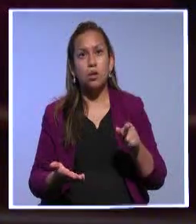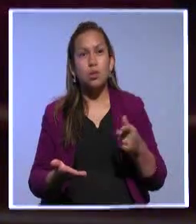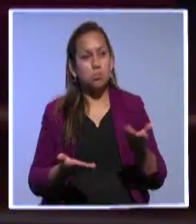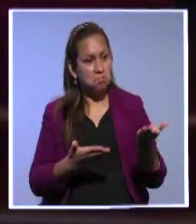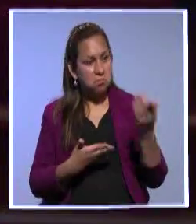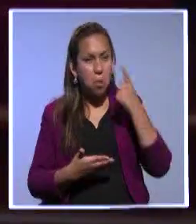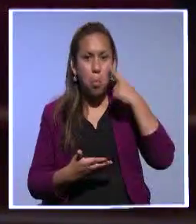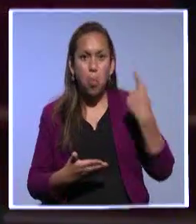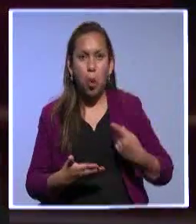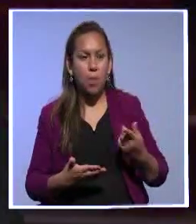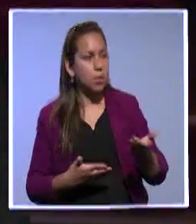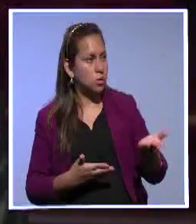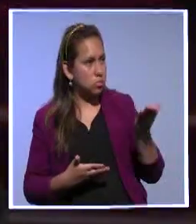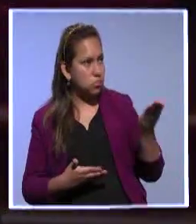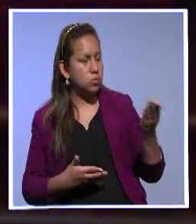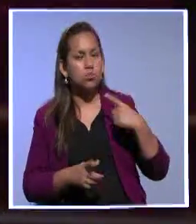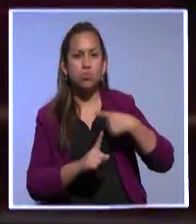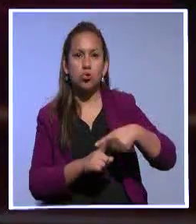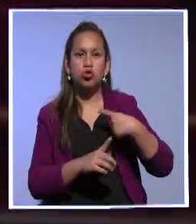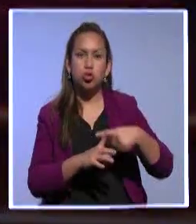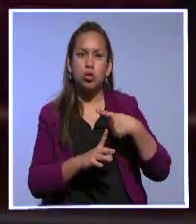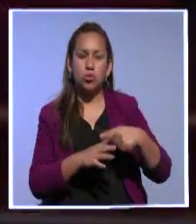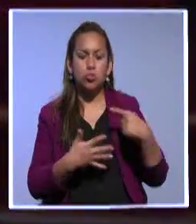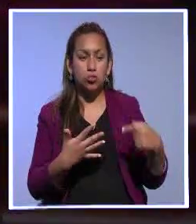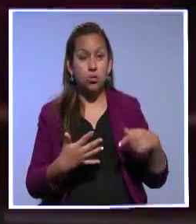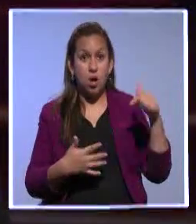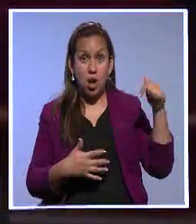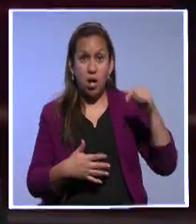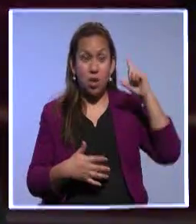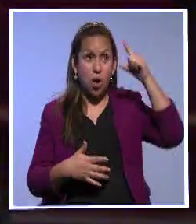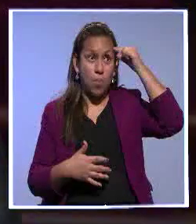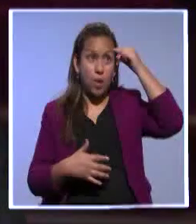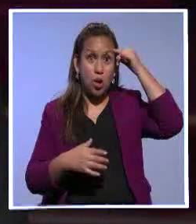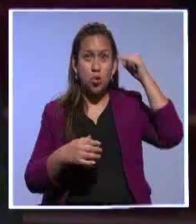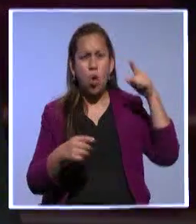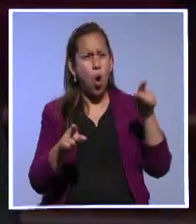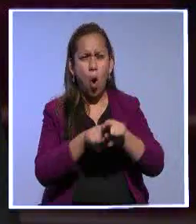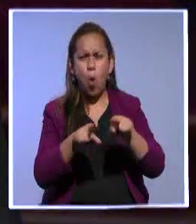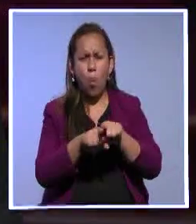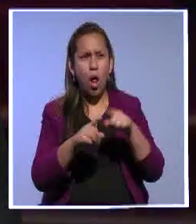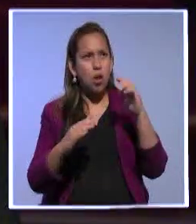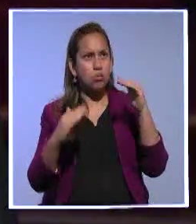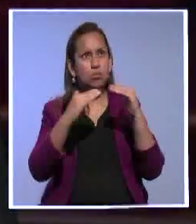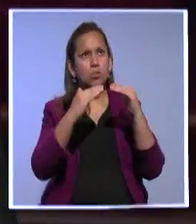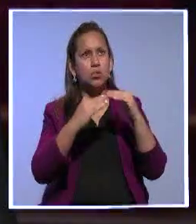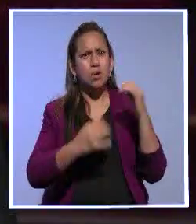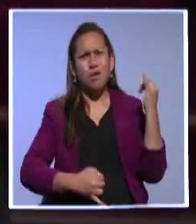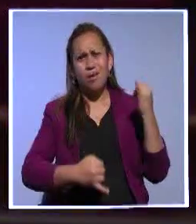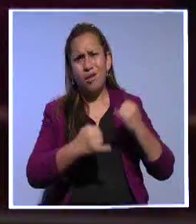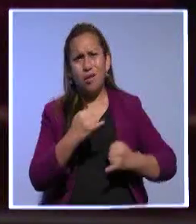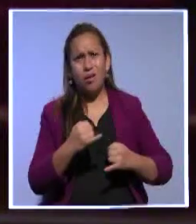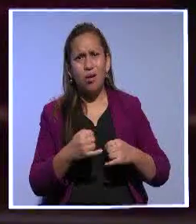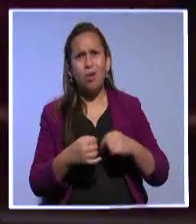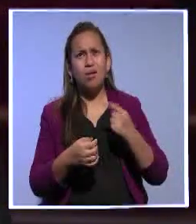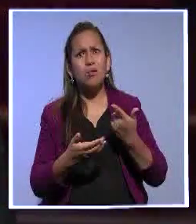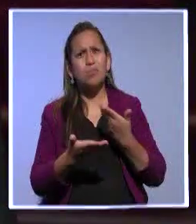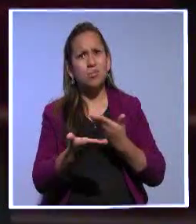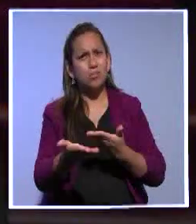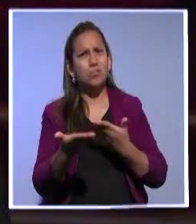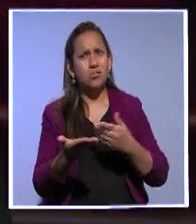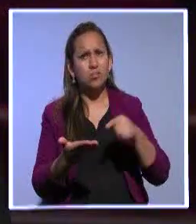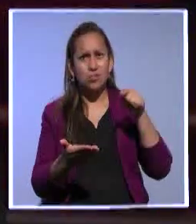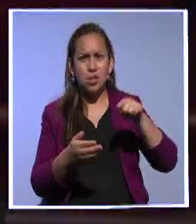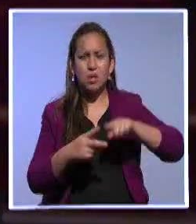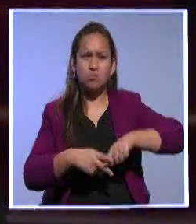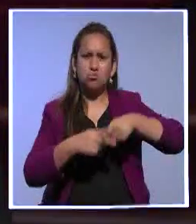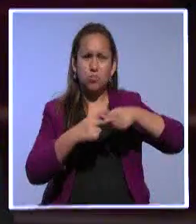hechos concretos que podemos presentar. Ningún gobierno en la historia del país ha llegado, ha finalizado su mandato con mejores números que con los que empezó. Y eso sí